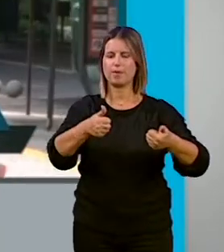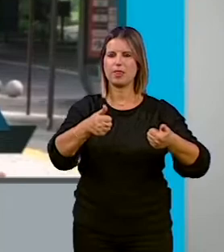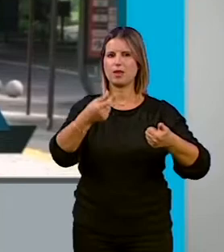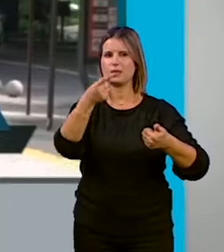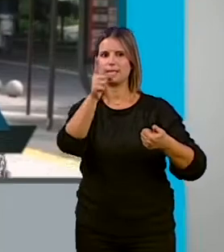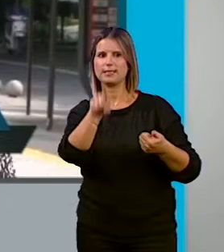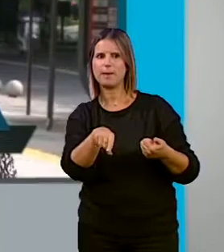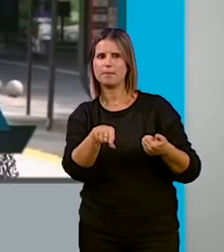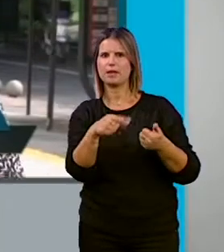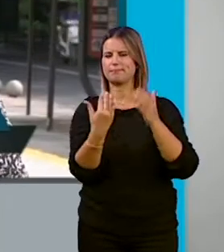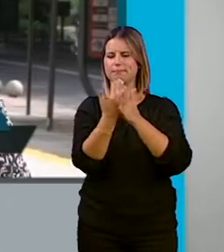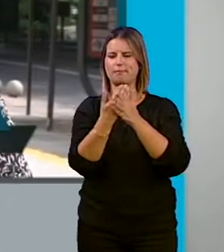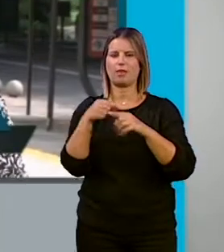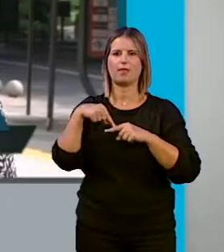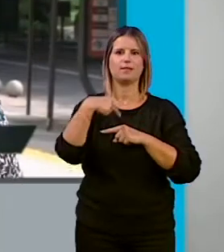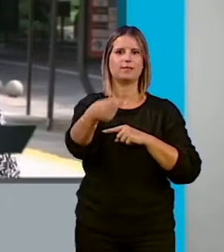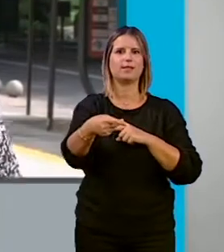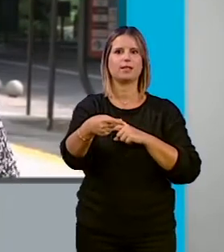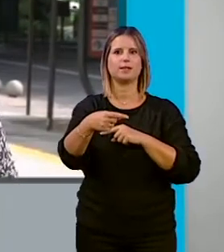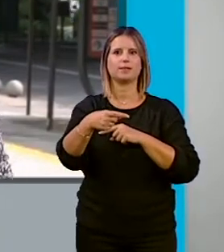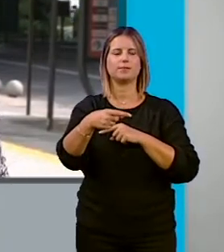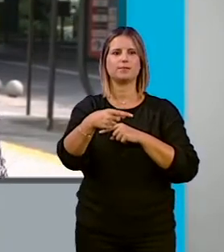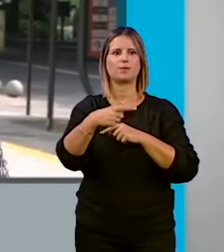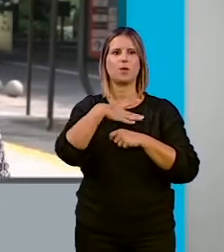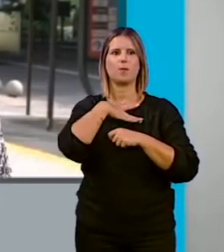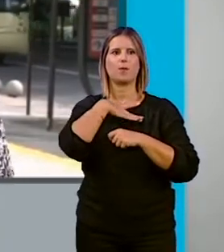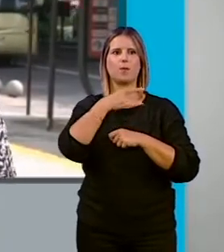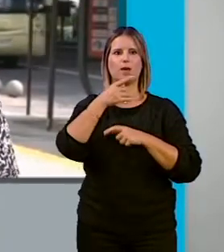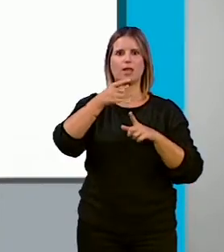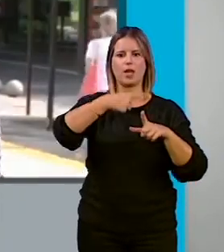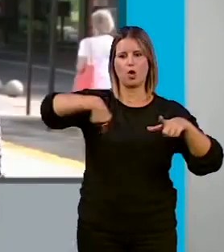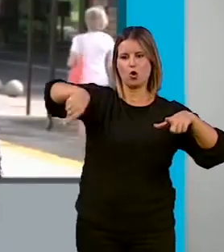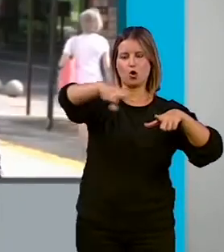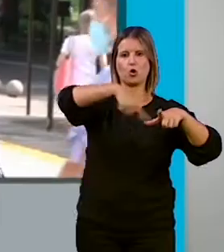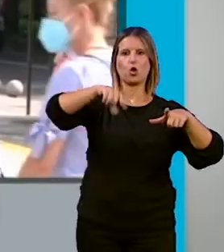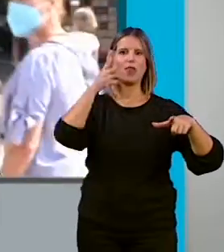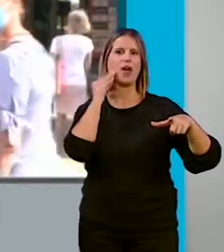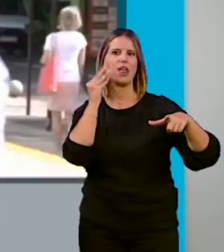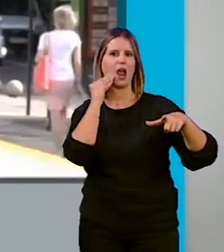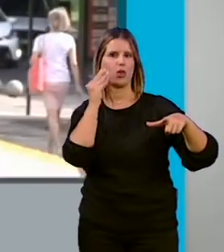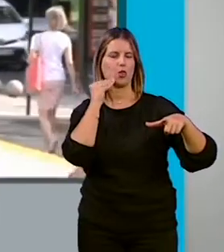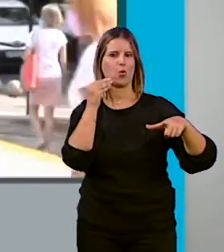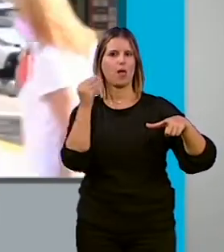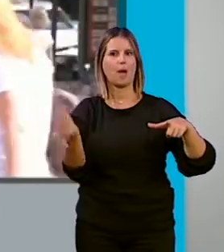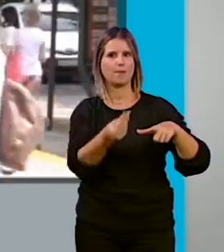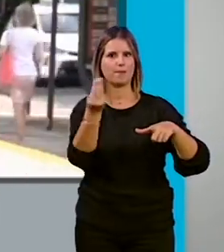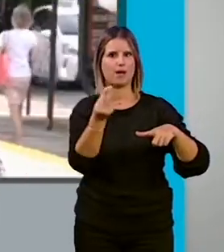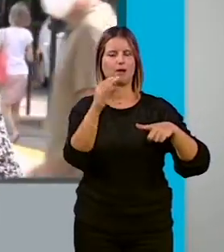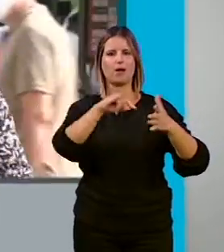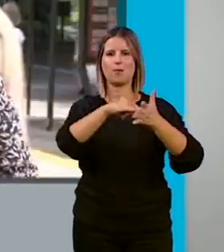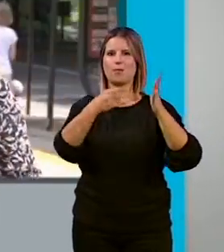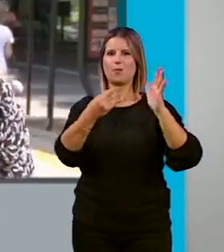cuestión de días, el aumento de la capacidad de la rotonda de la FUBIA, trabajando, alcalde, en el proyecto de un